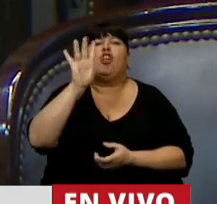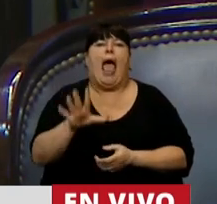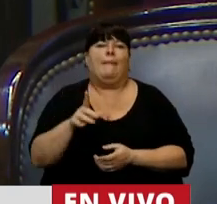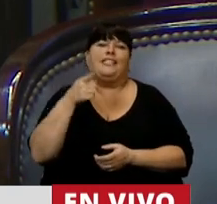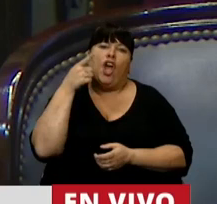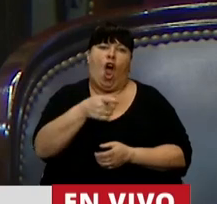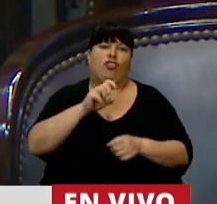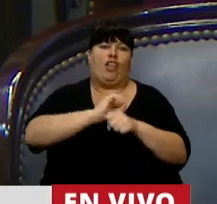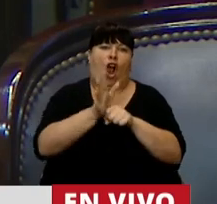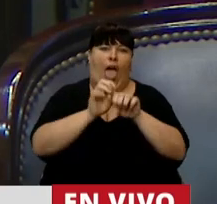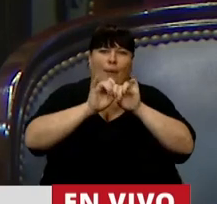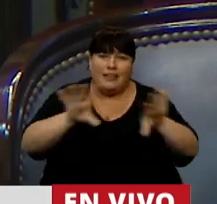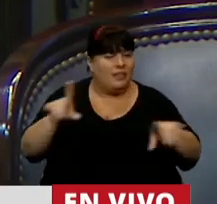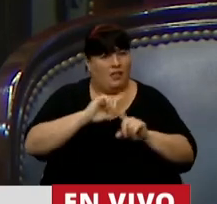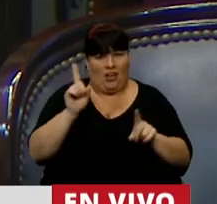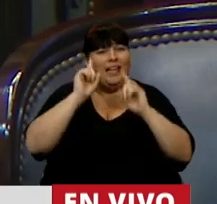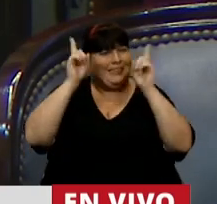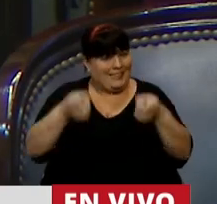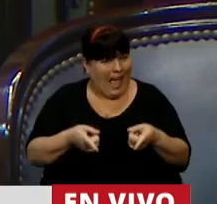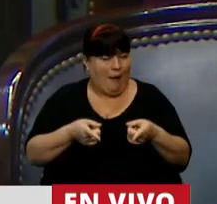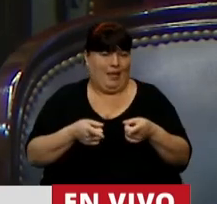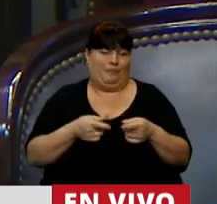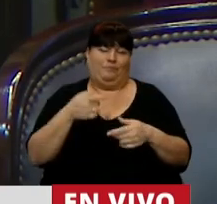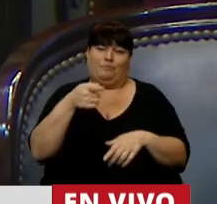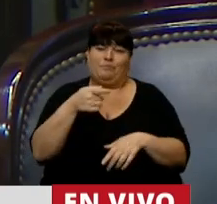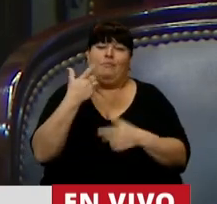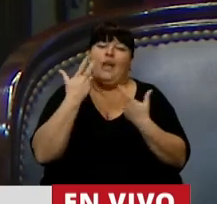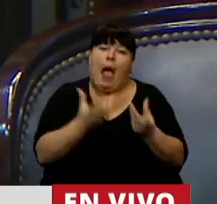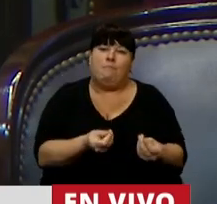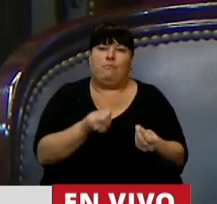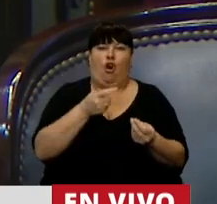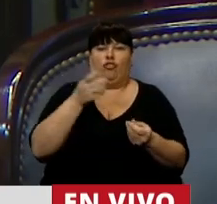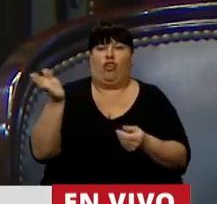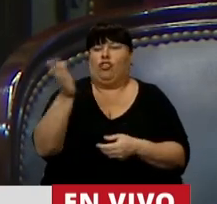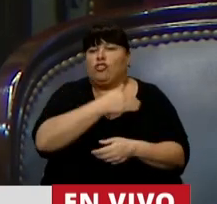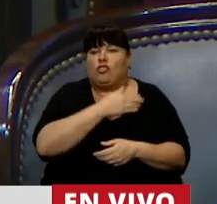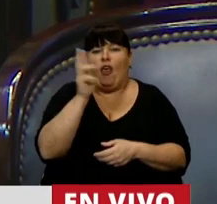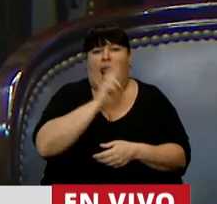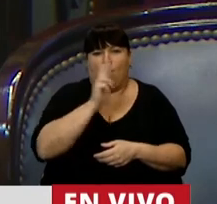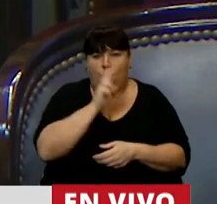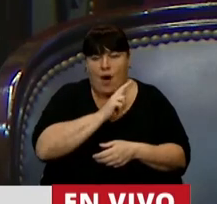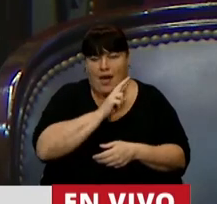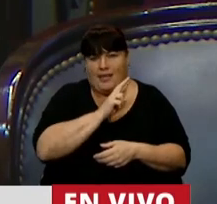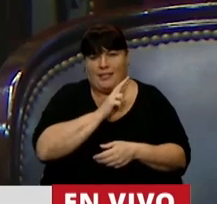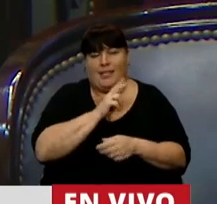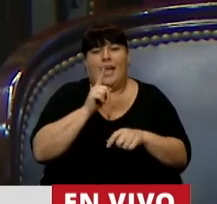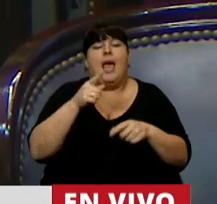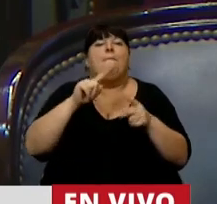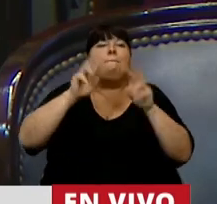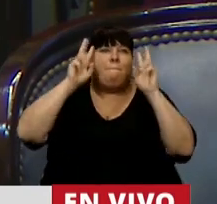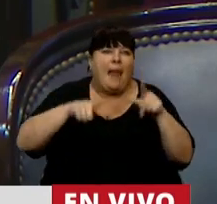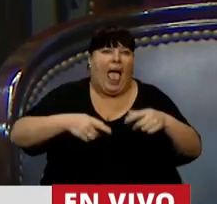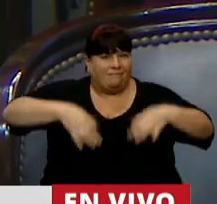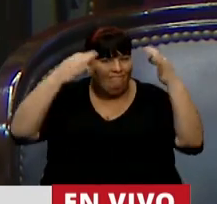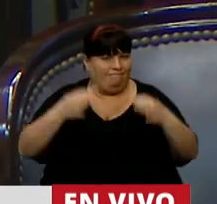batalla contra la pandemia, sino también en la posibilidad de acompañar a todas las mujeres en políticas